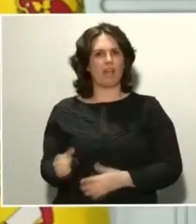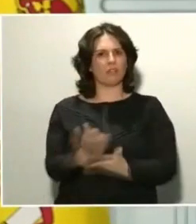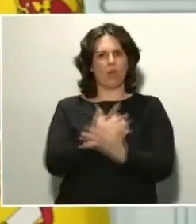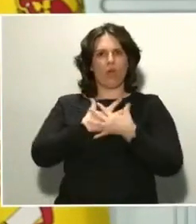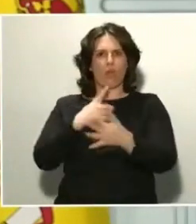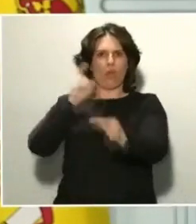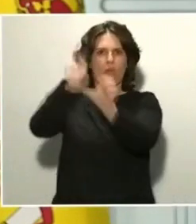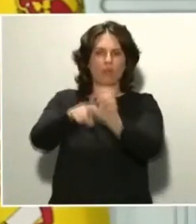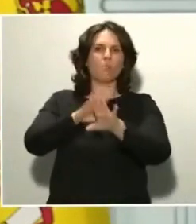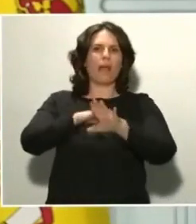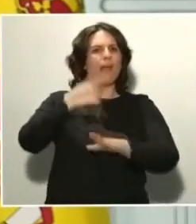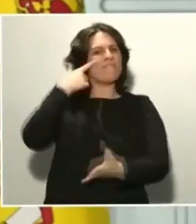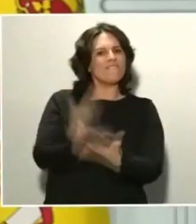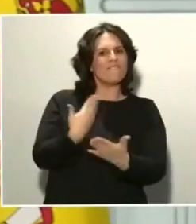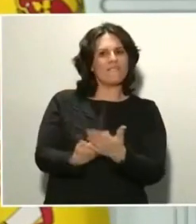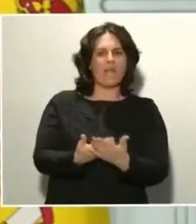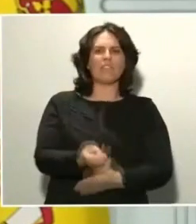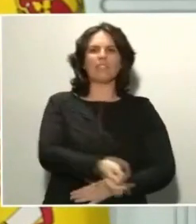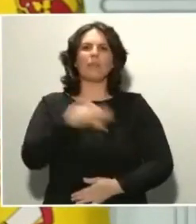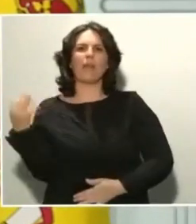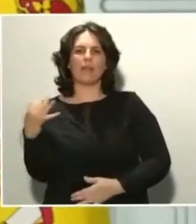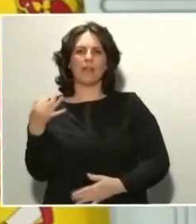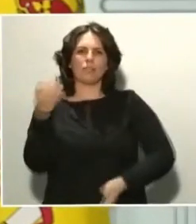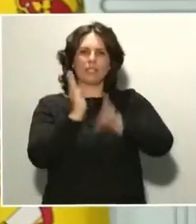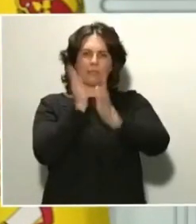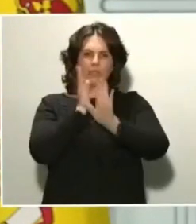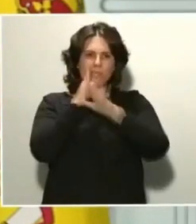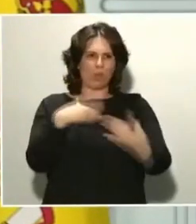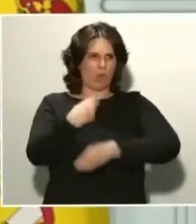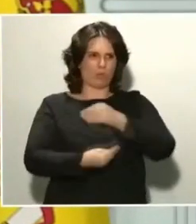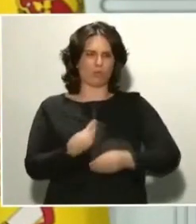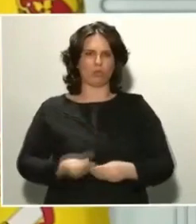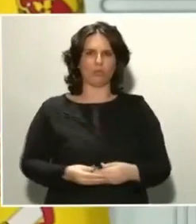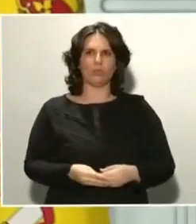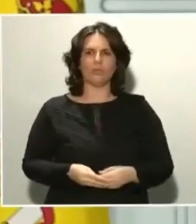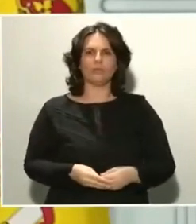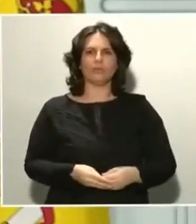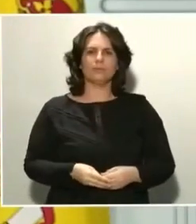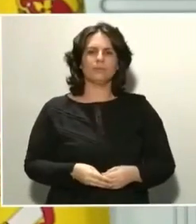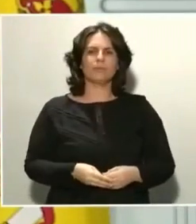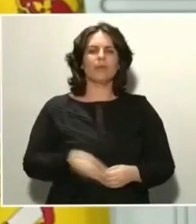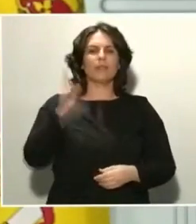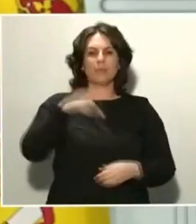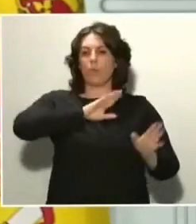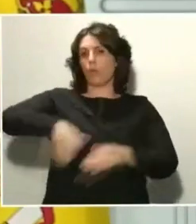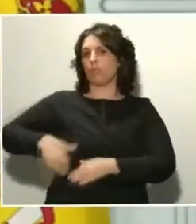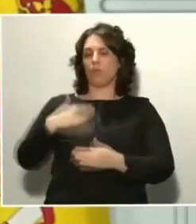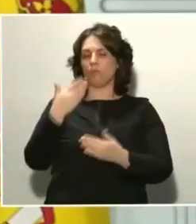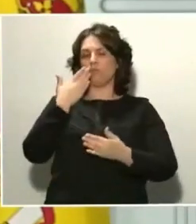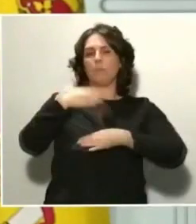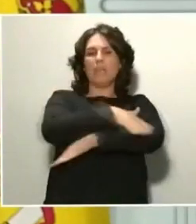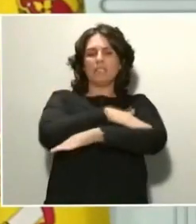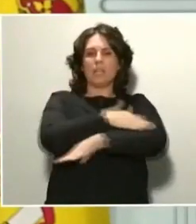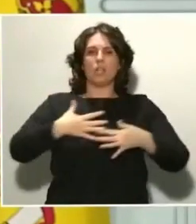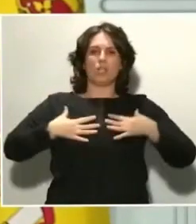tratamientos que se están utilizando actualmente. Y por último, el Ministerio de Sanidad, el Plan Nacional sobre el SIDA y